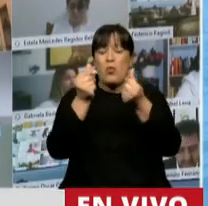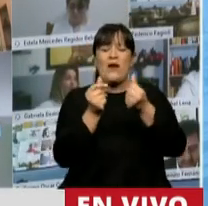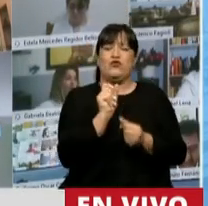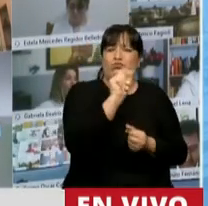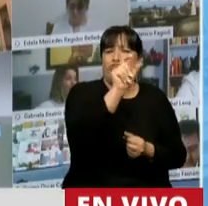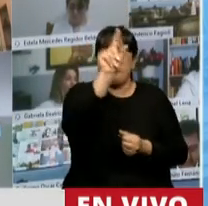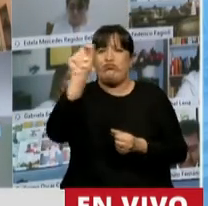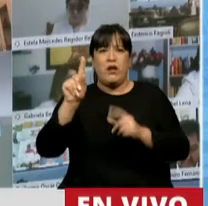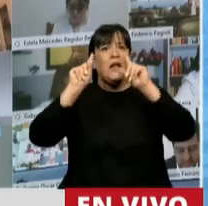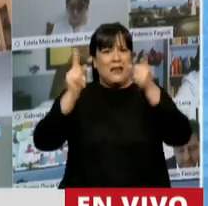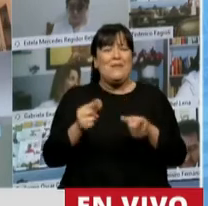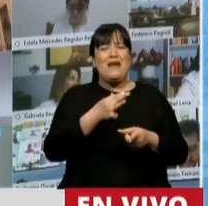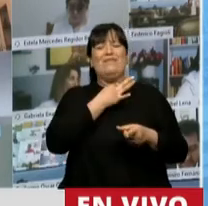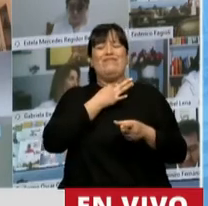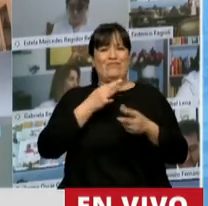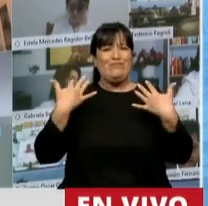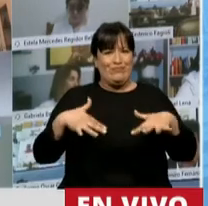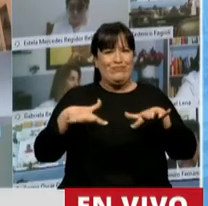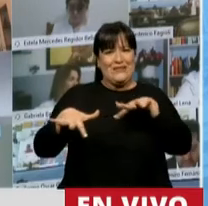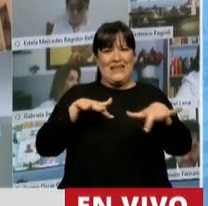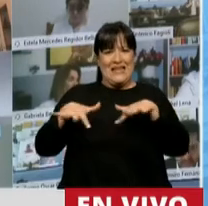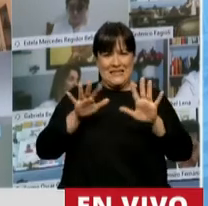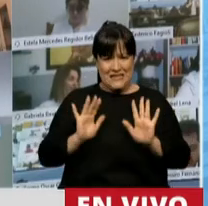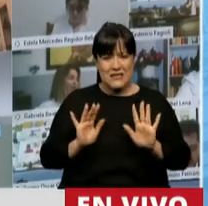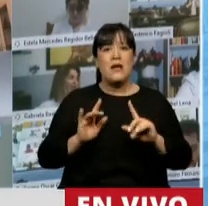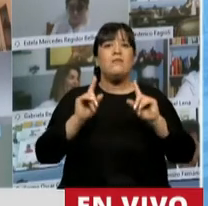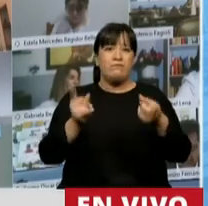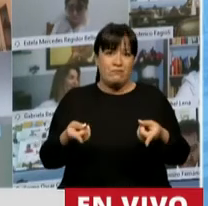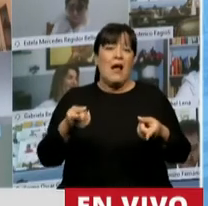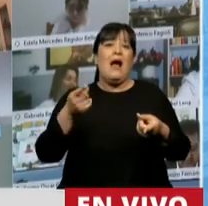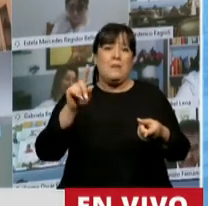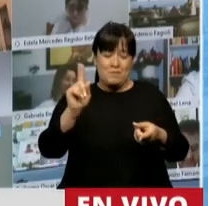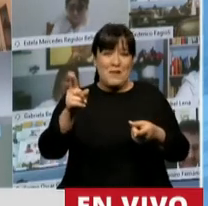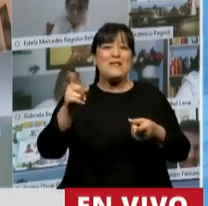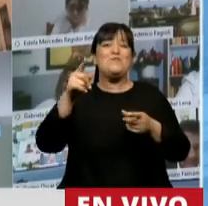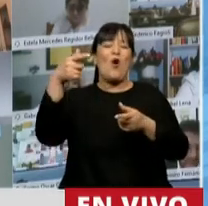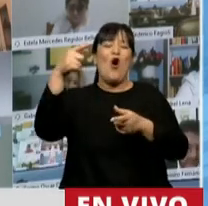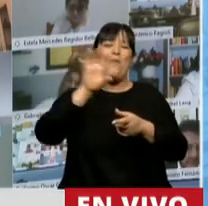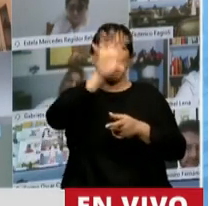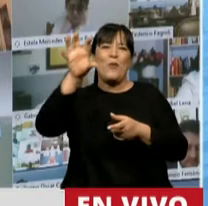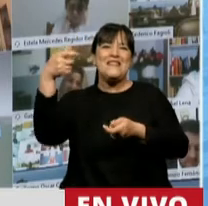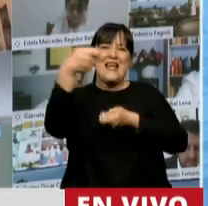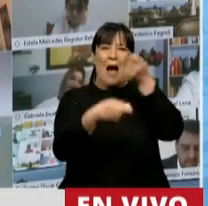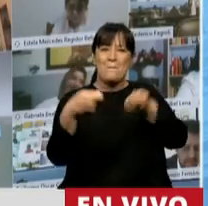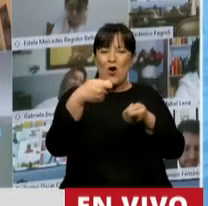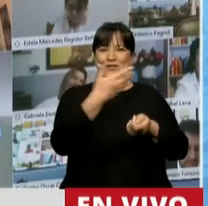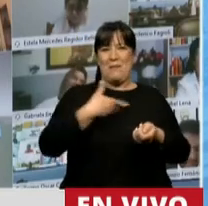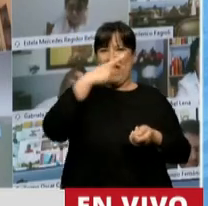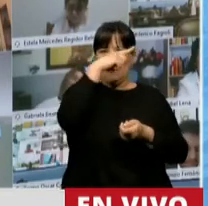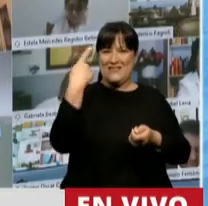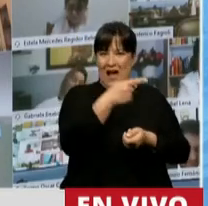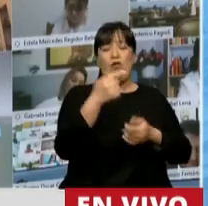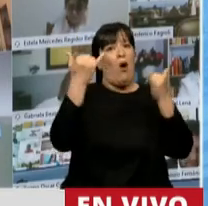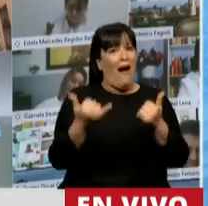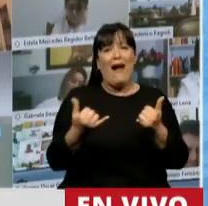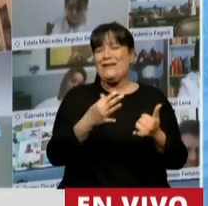aquellos que en definitiva terminan haciendo el aporte para la creación del Estado Nacional, están en una profunda crisis. Por lo tanto,